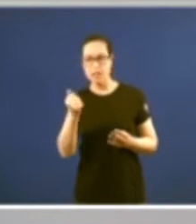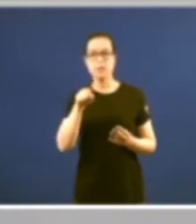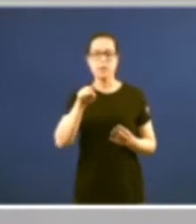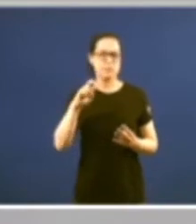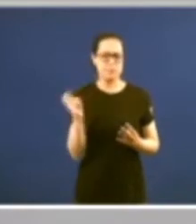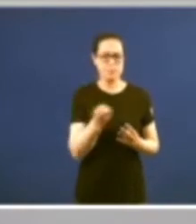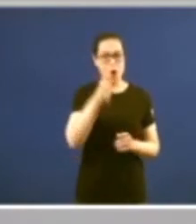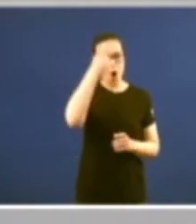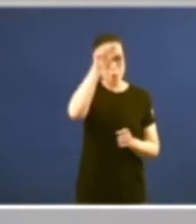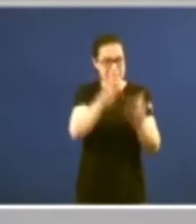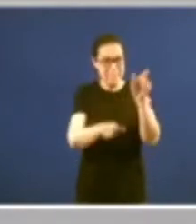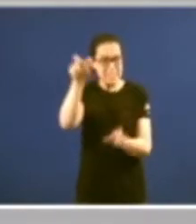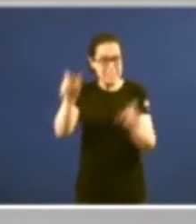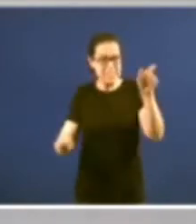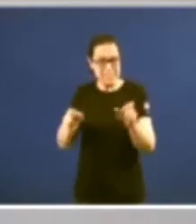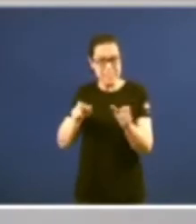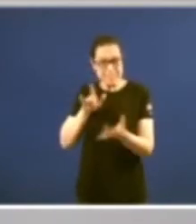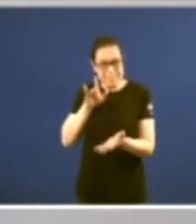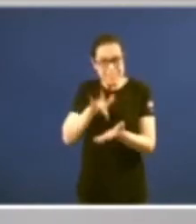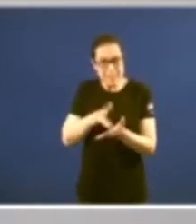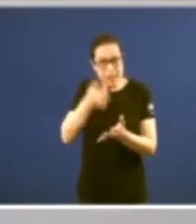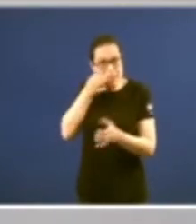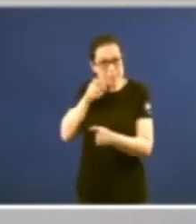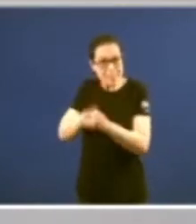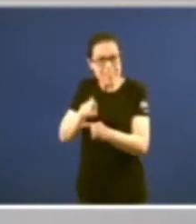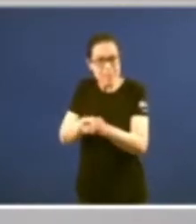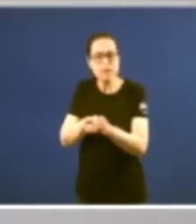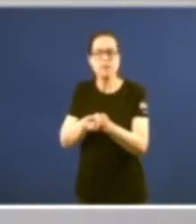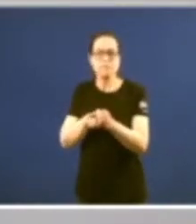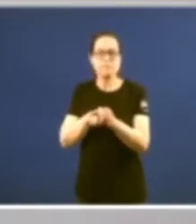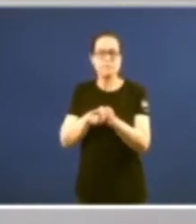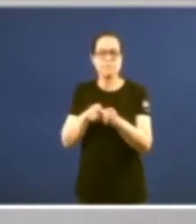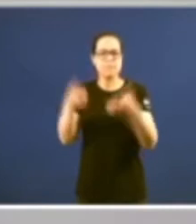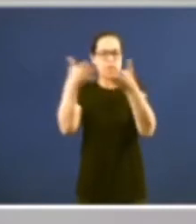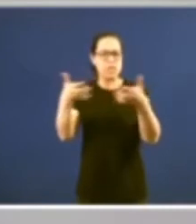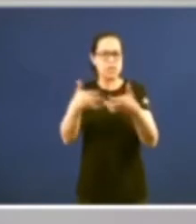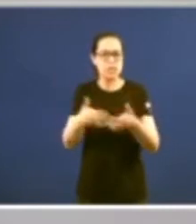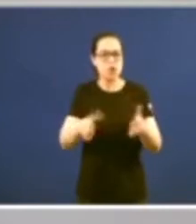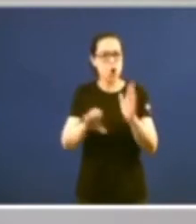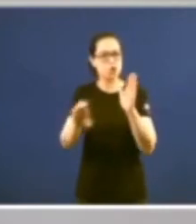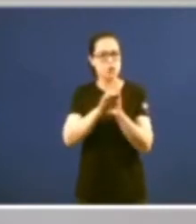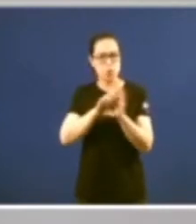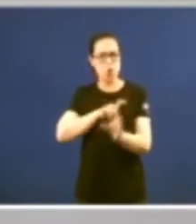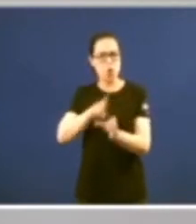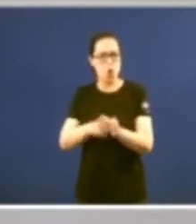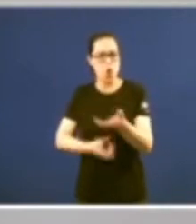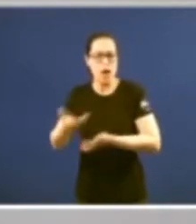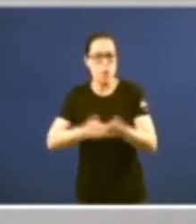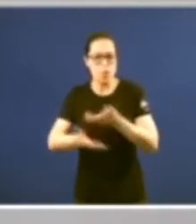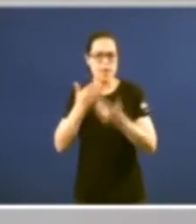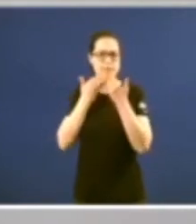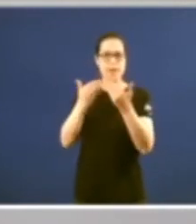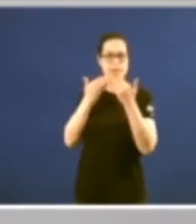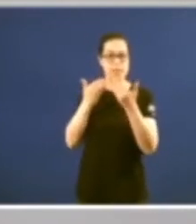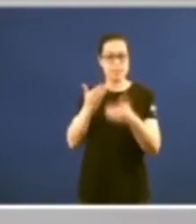con sus ponencias hicieron posible el establecimiento de la redacción del texto de la Constitución y en ese